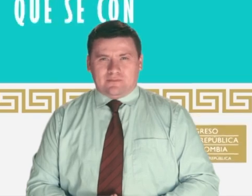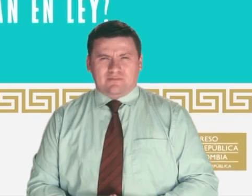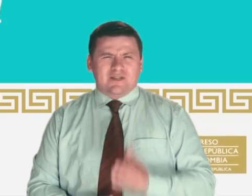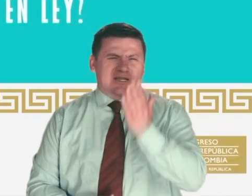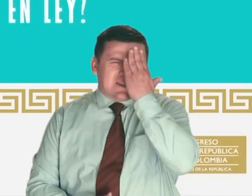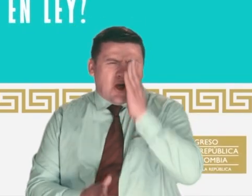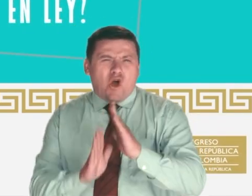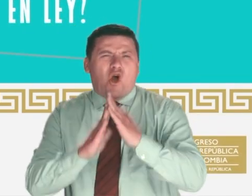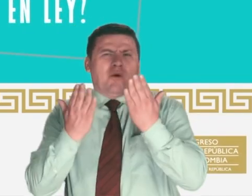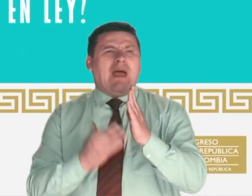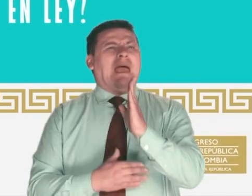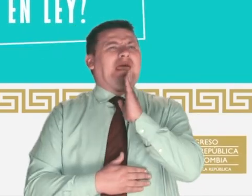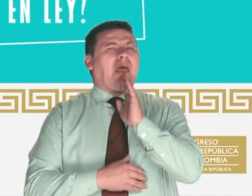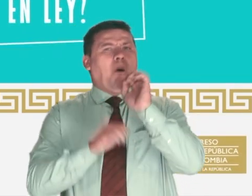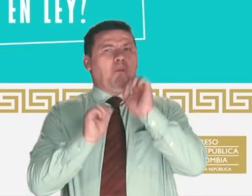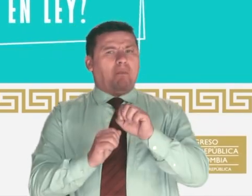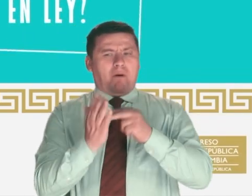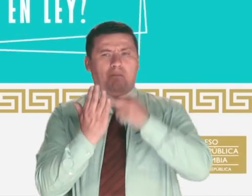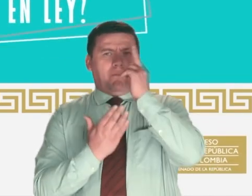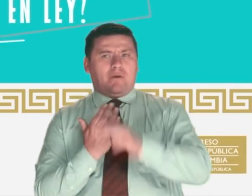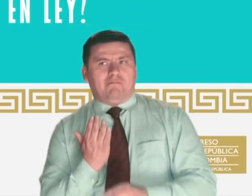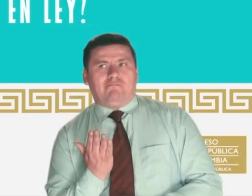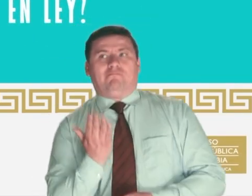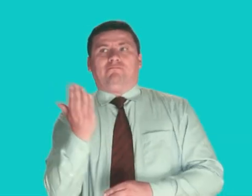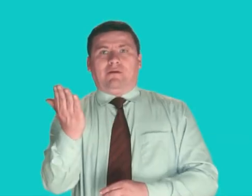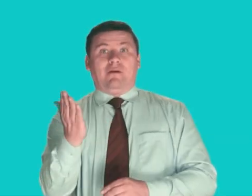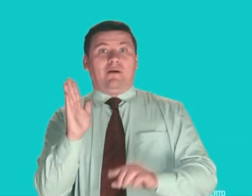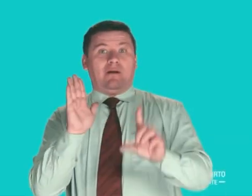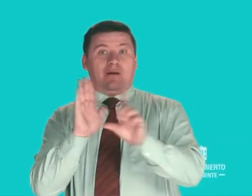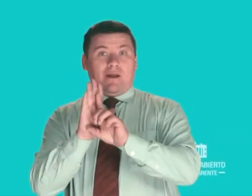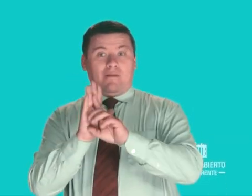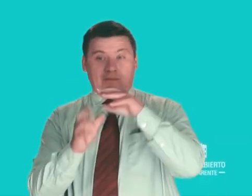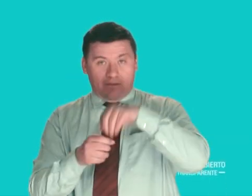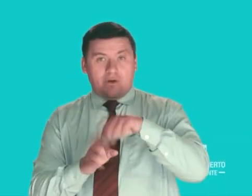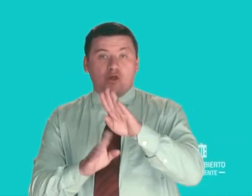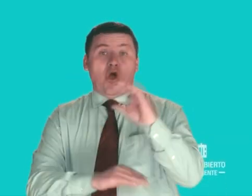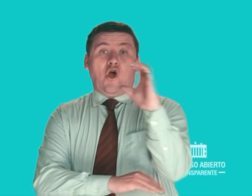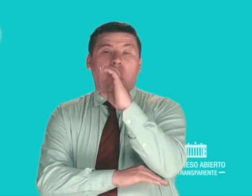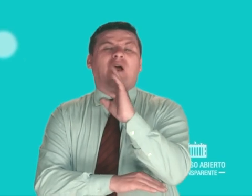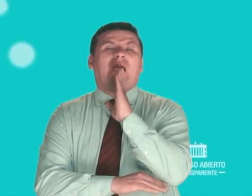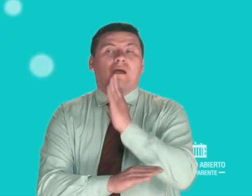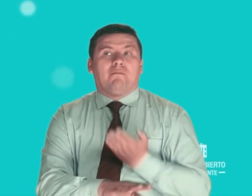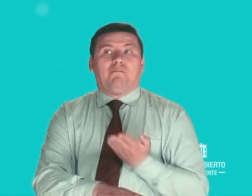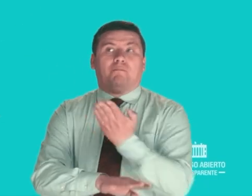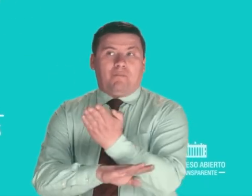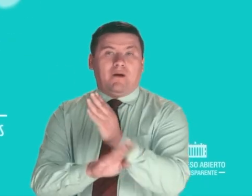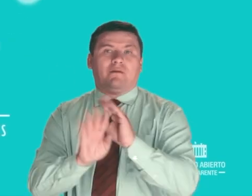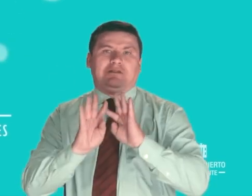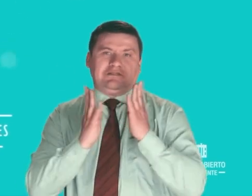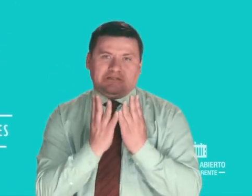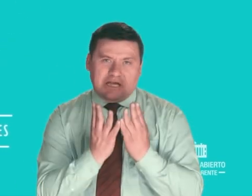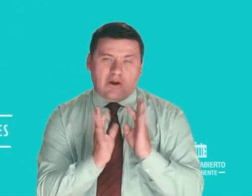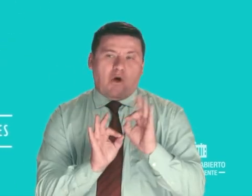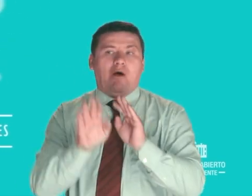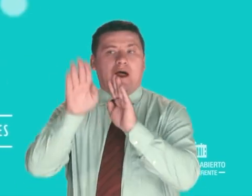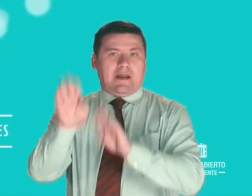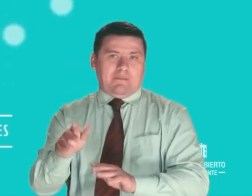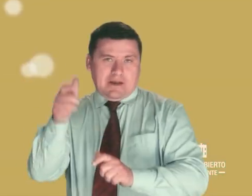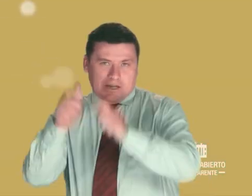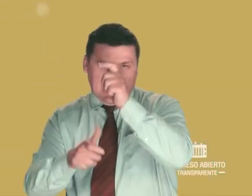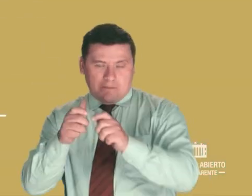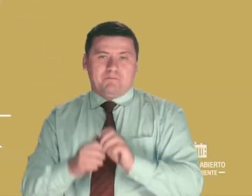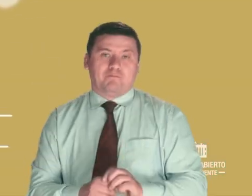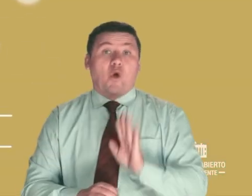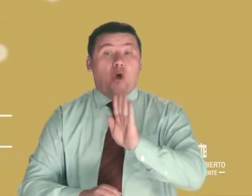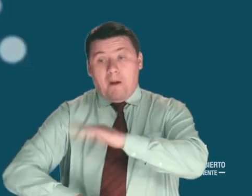¿Sabe usted quién puede presentar proyectos para que se conviertan en ley? En Colombia pueden presentar proyectos de ley los senadores y representantes a la